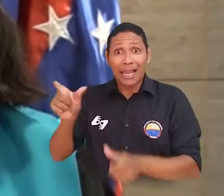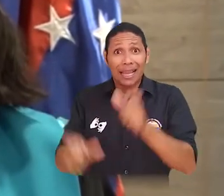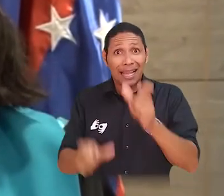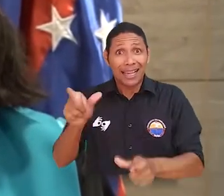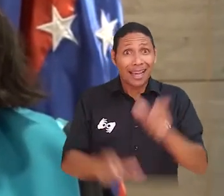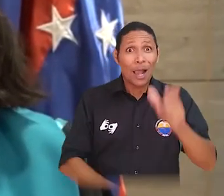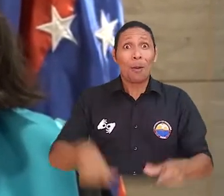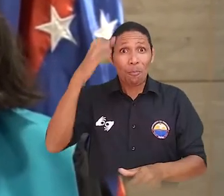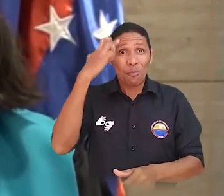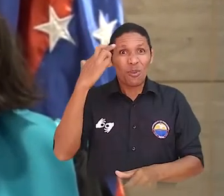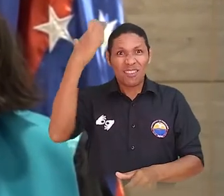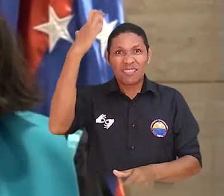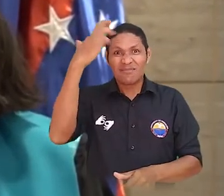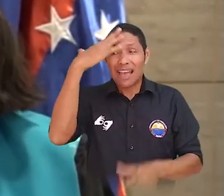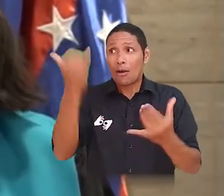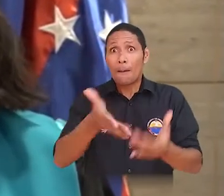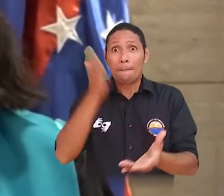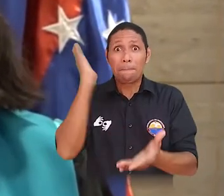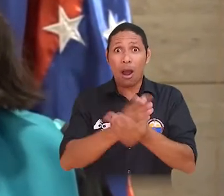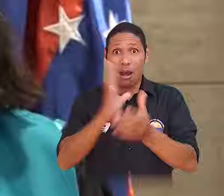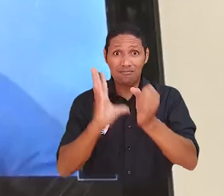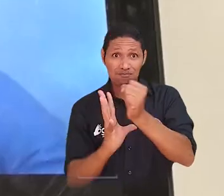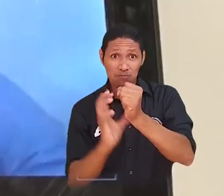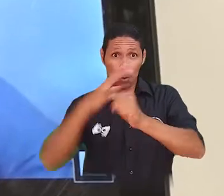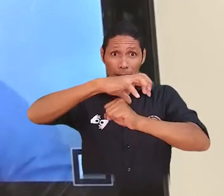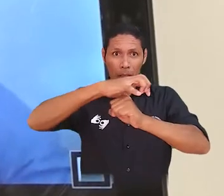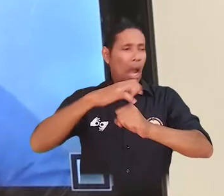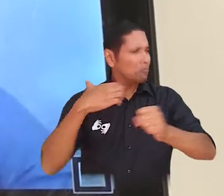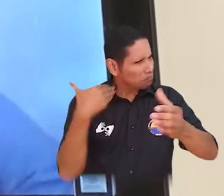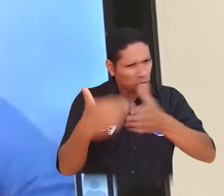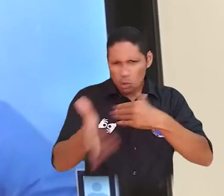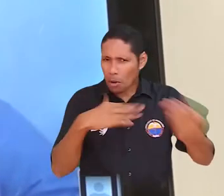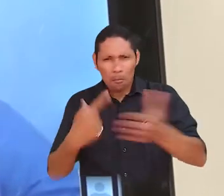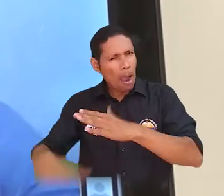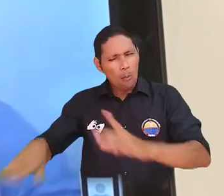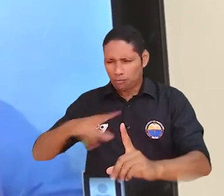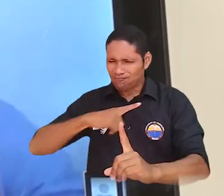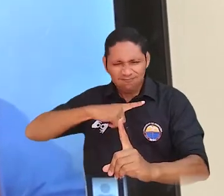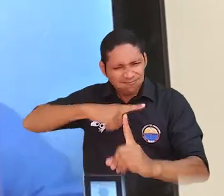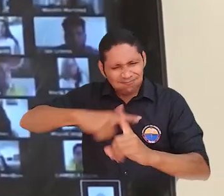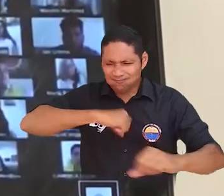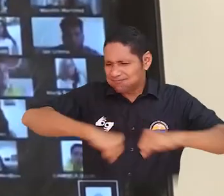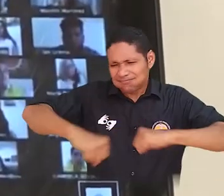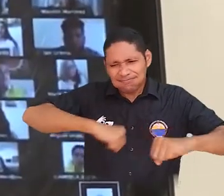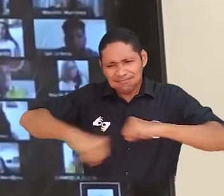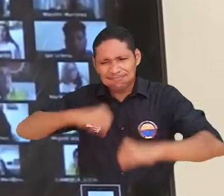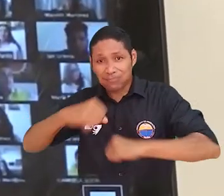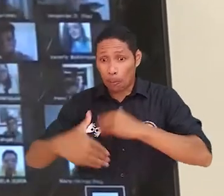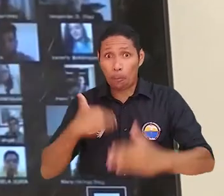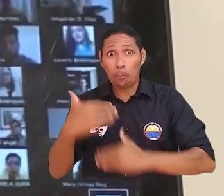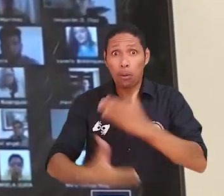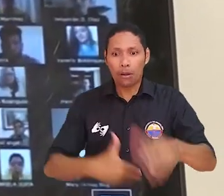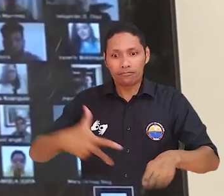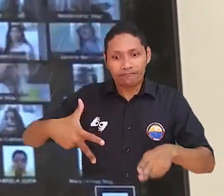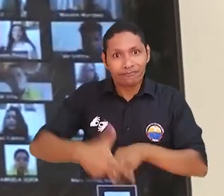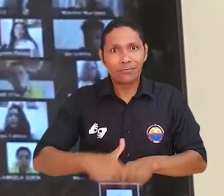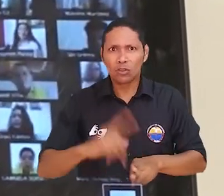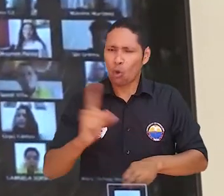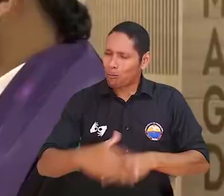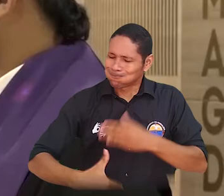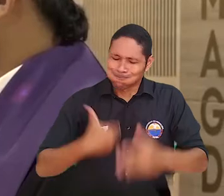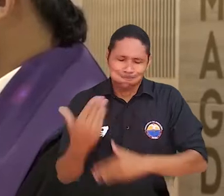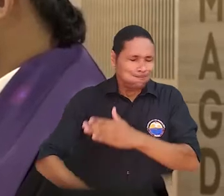nuevos profesionales para la sociedad y demostrar que en medio de situaciones adversas como esta pandemia generada por el COVID seguimos